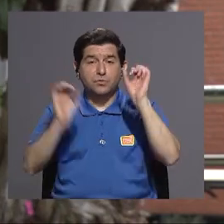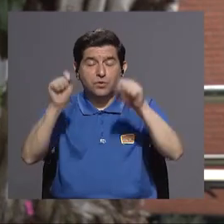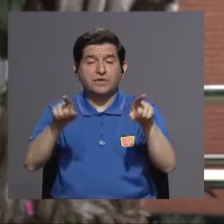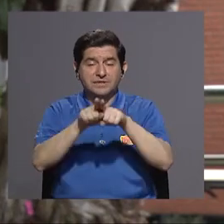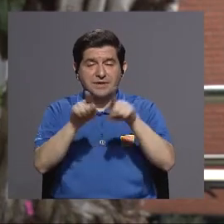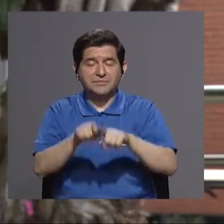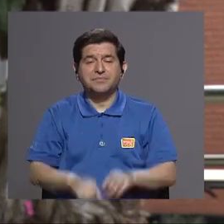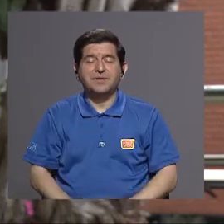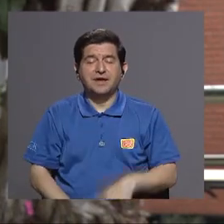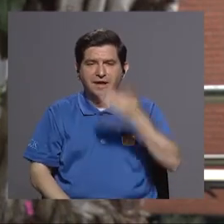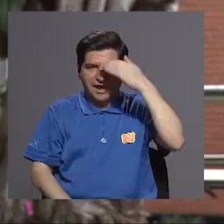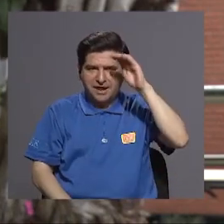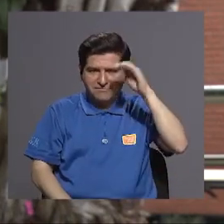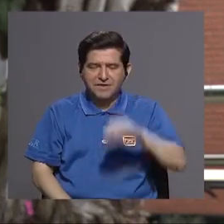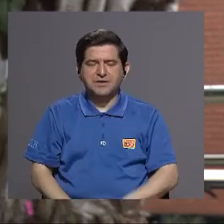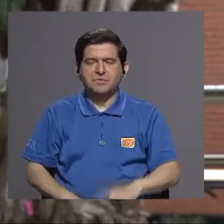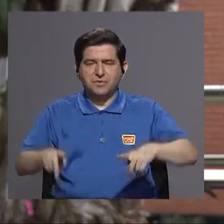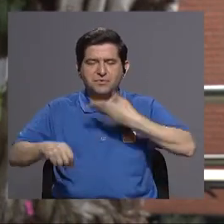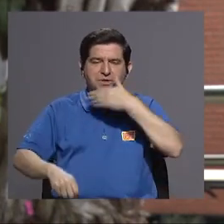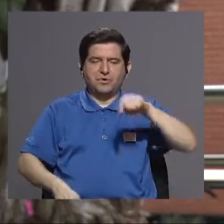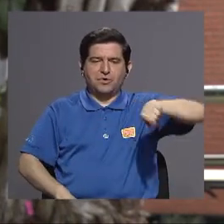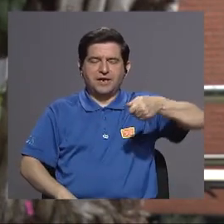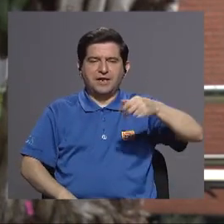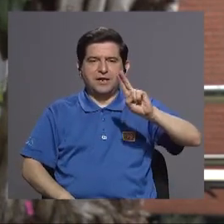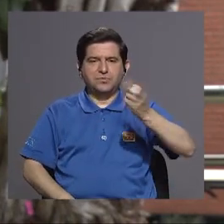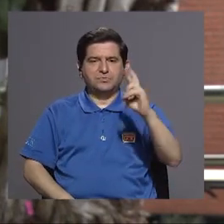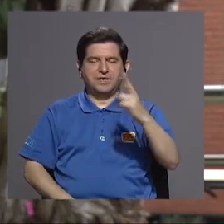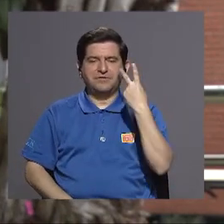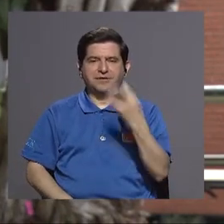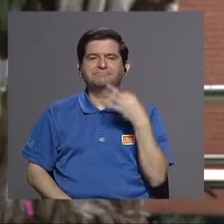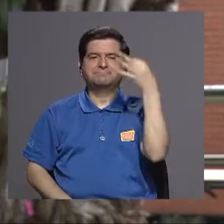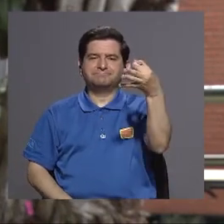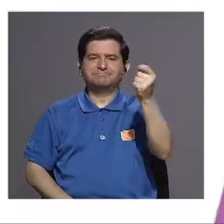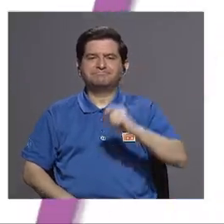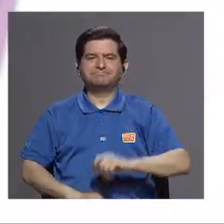encontrar también en facebook como vivir mejor canal UCR hasta pronto